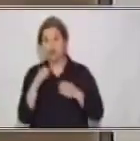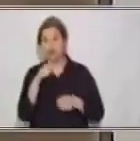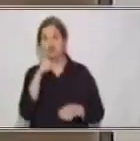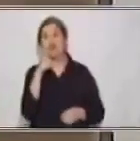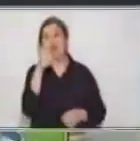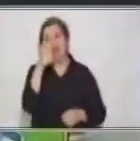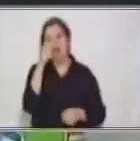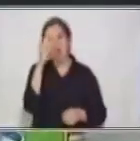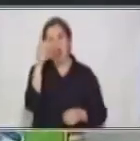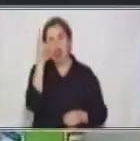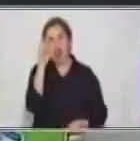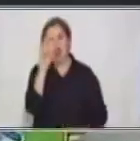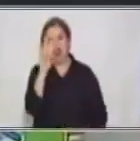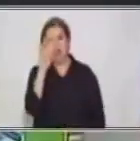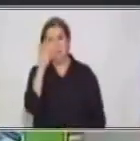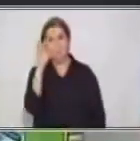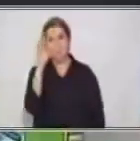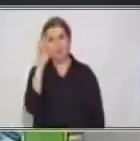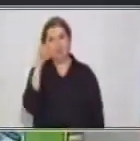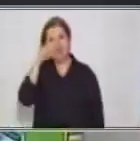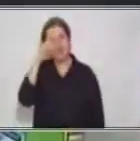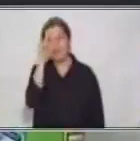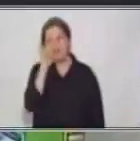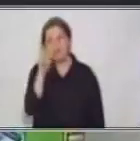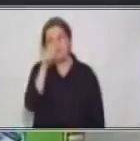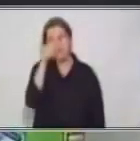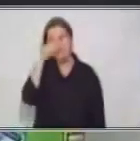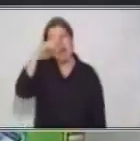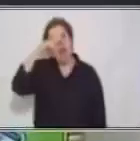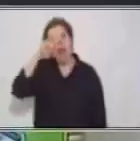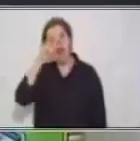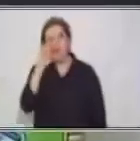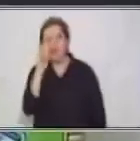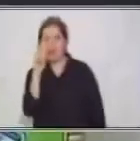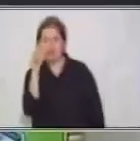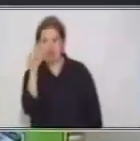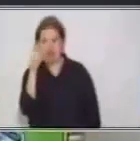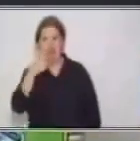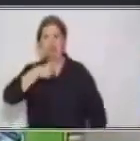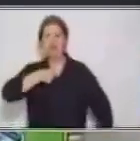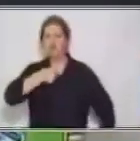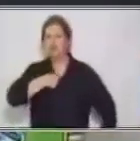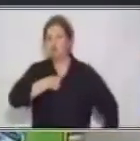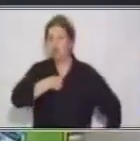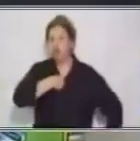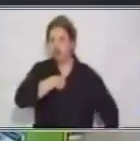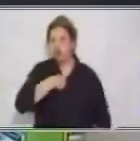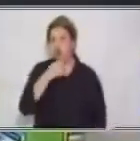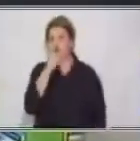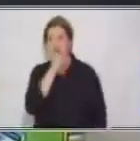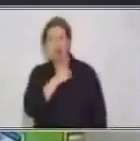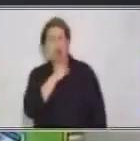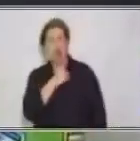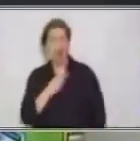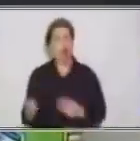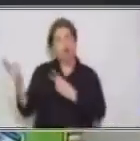El, embargo, yo les puedo decir, yo quería venir, sin embargo,